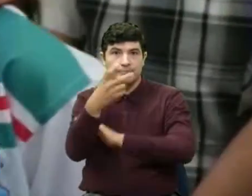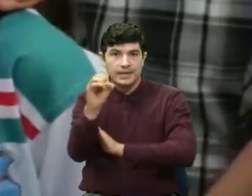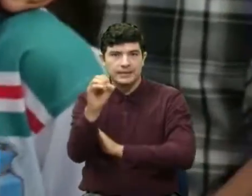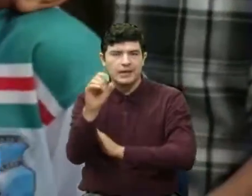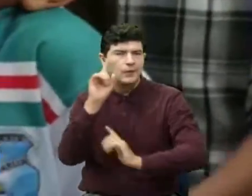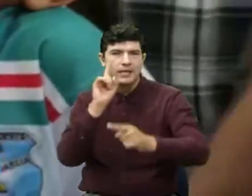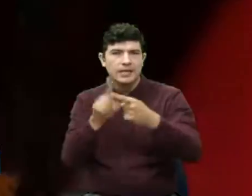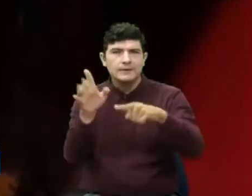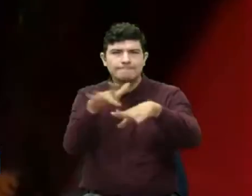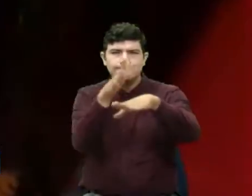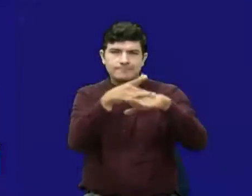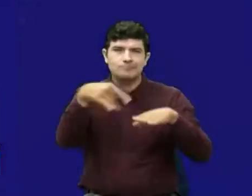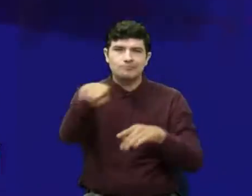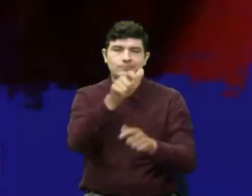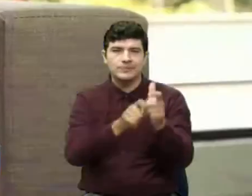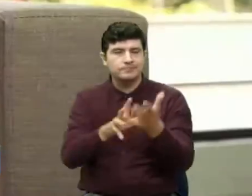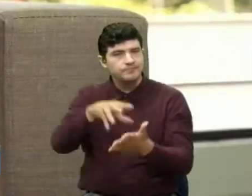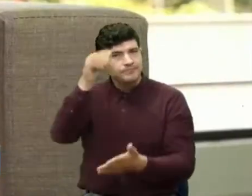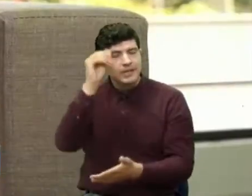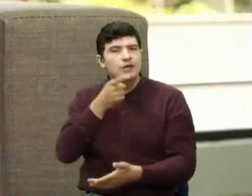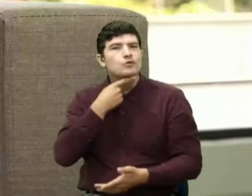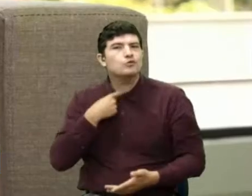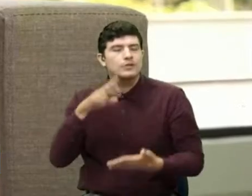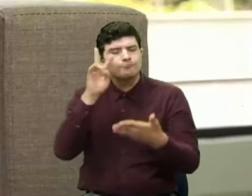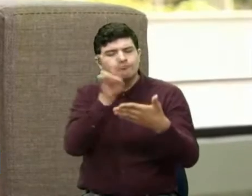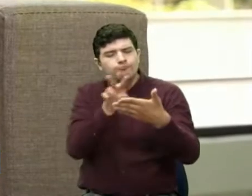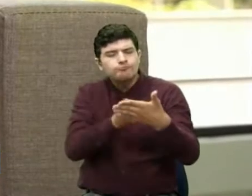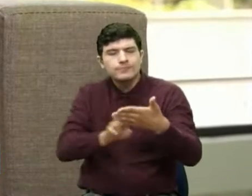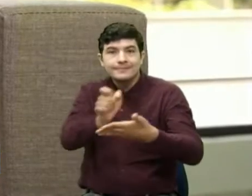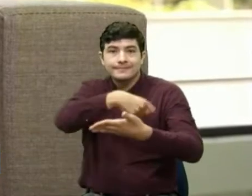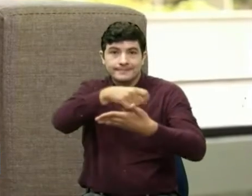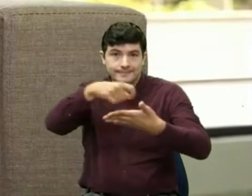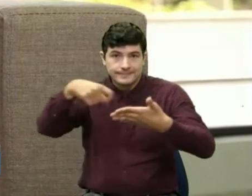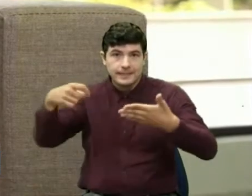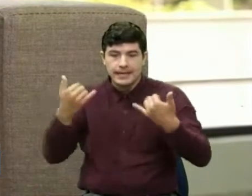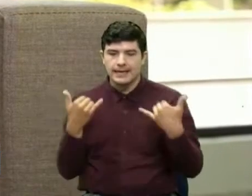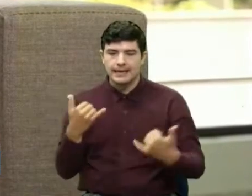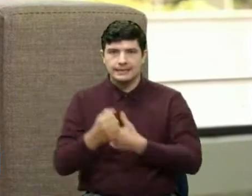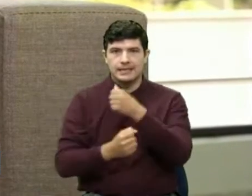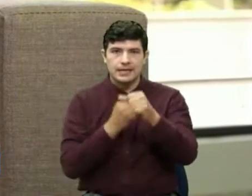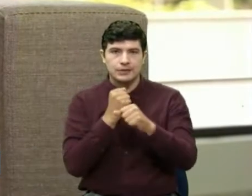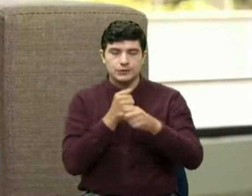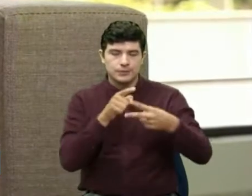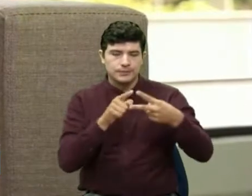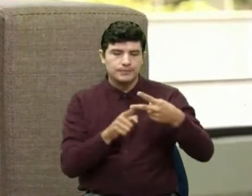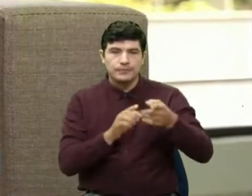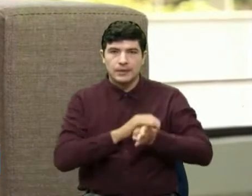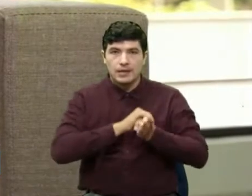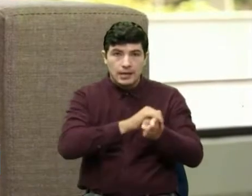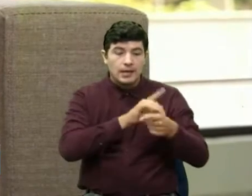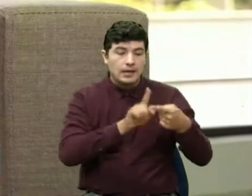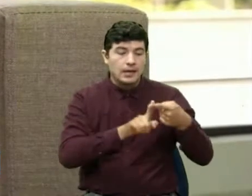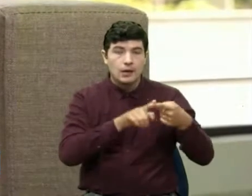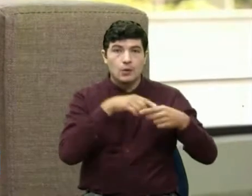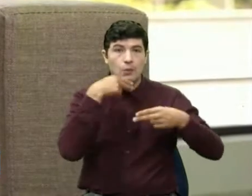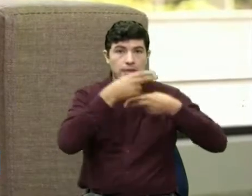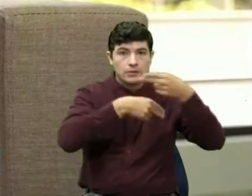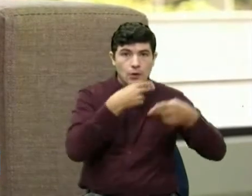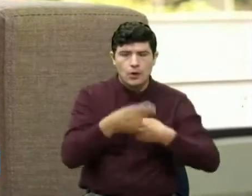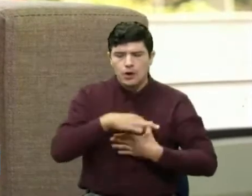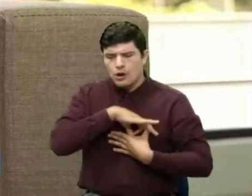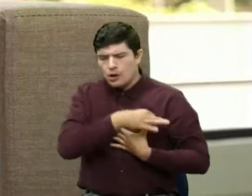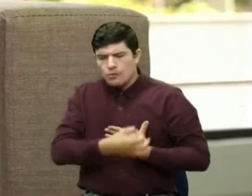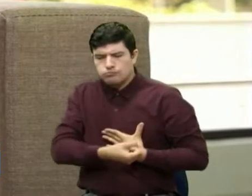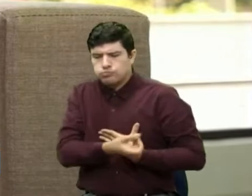el hábito de la lectura y la escritura. Este año en dos modalidades, cuento y poesía y también